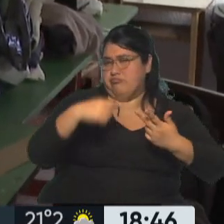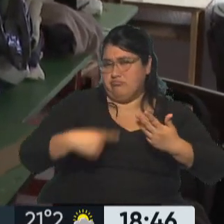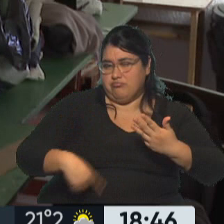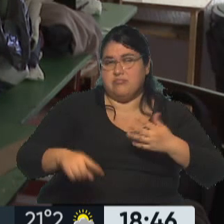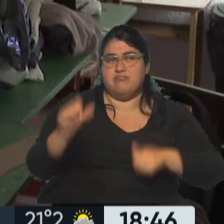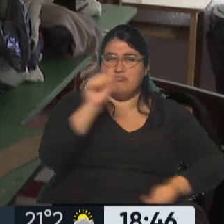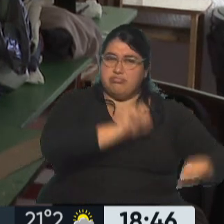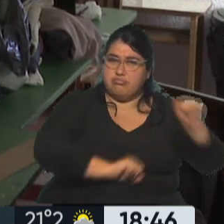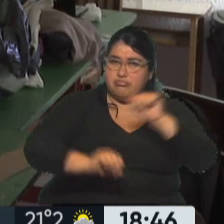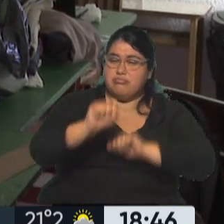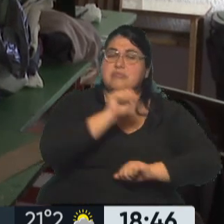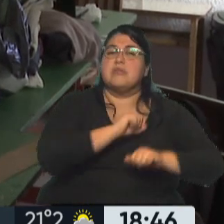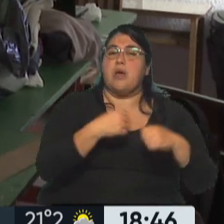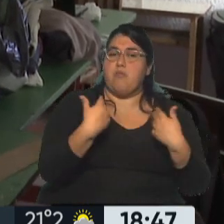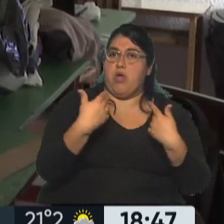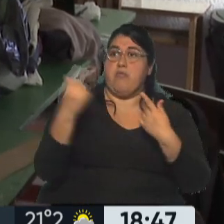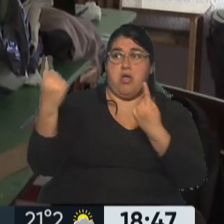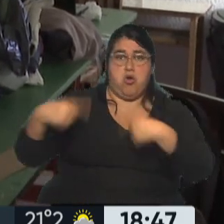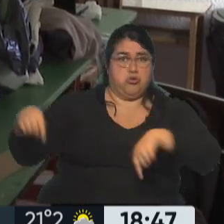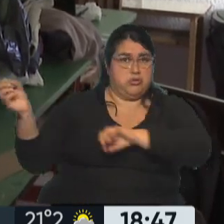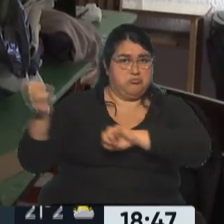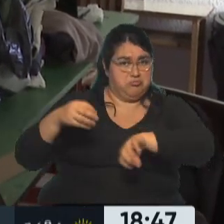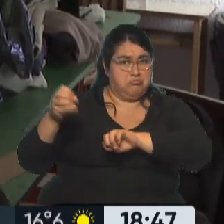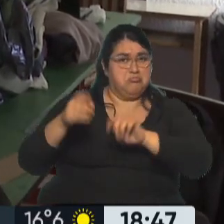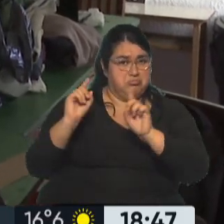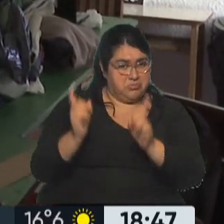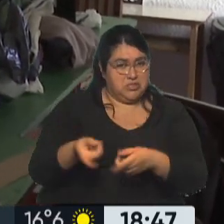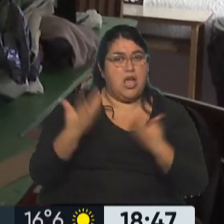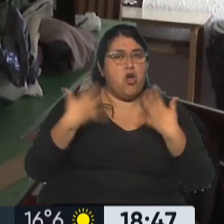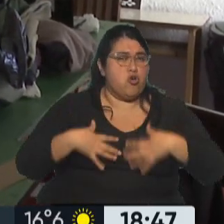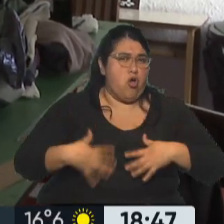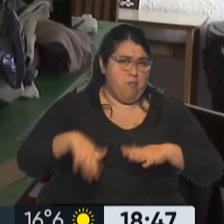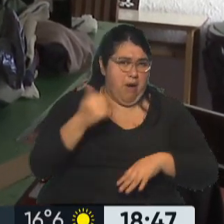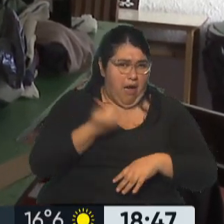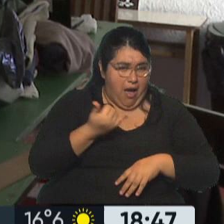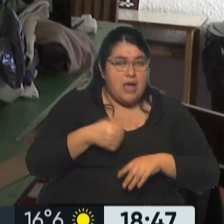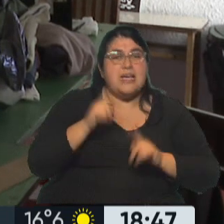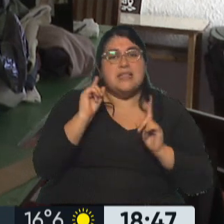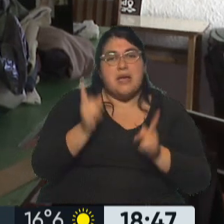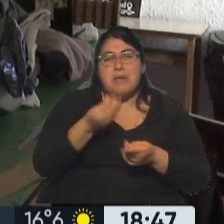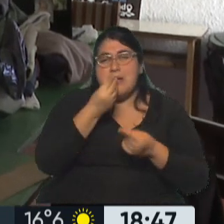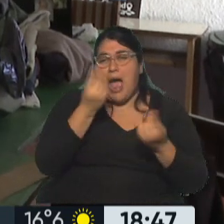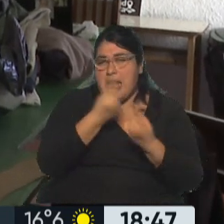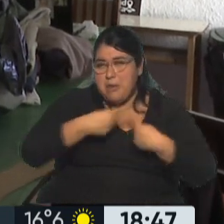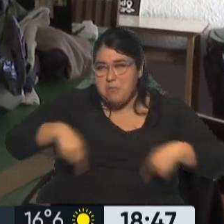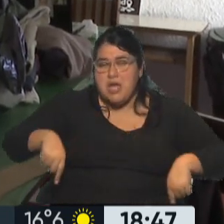de limpieza en general se bien reciben. También, ropa es lo que más tenemos, pero también todo lo que son alimentos no